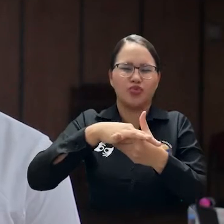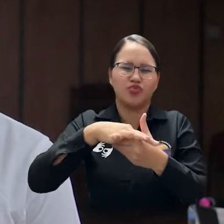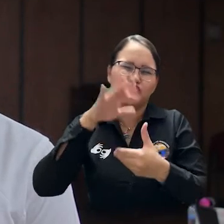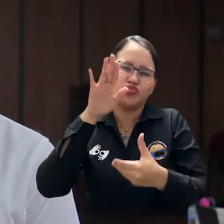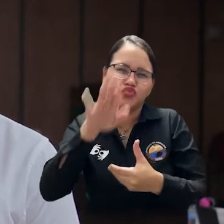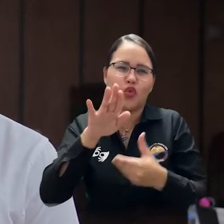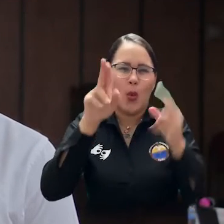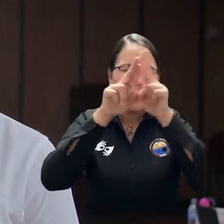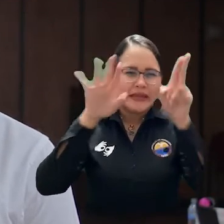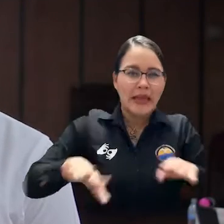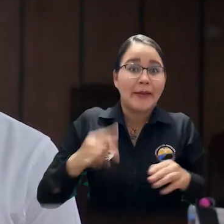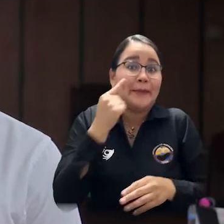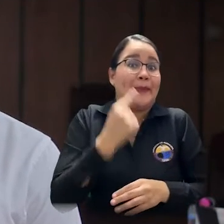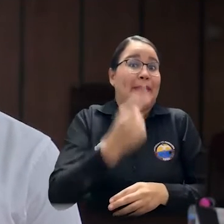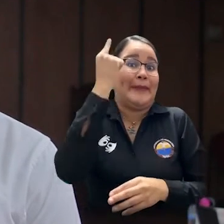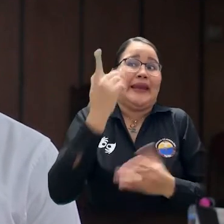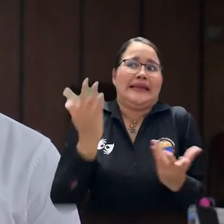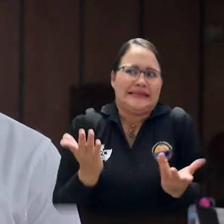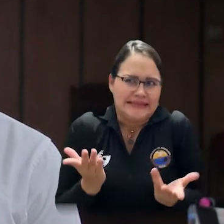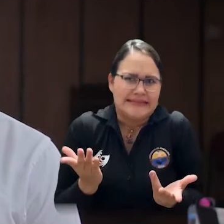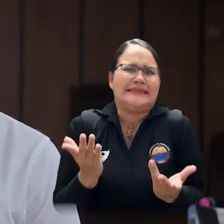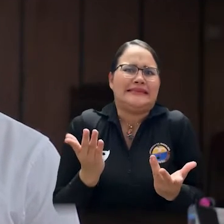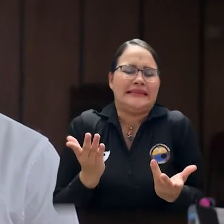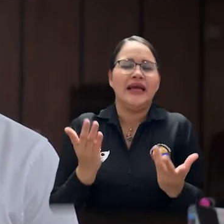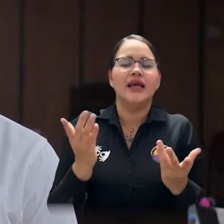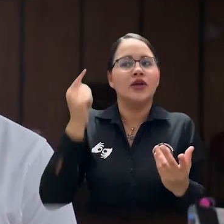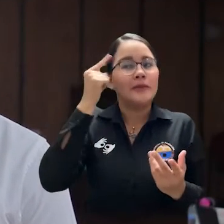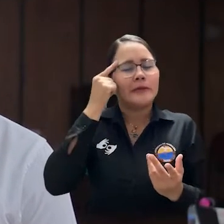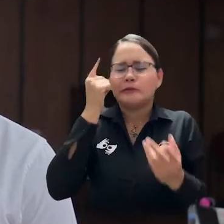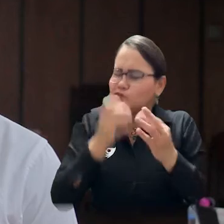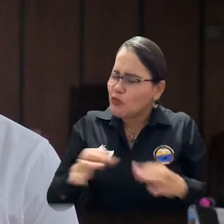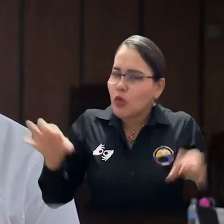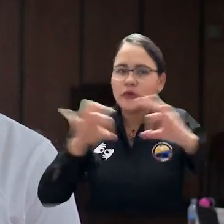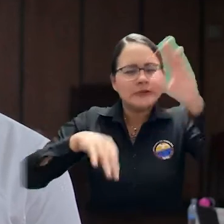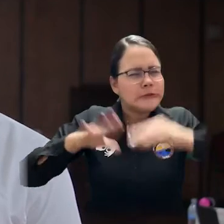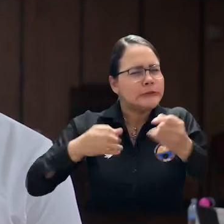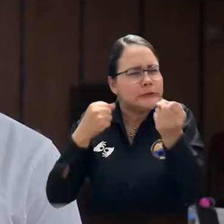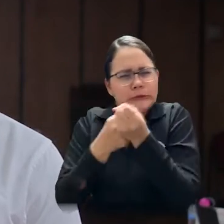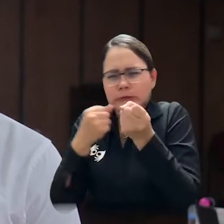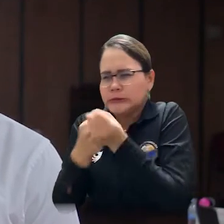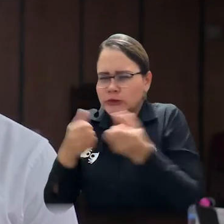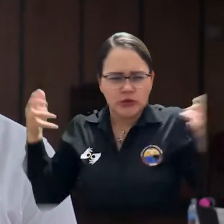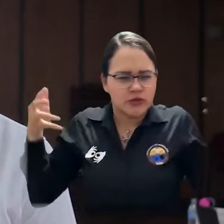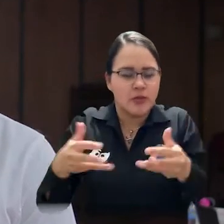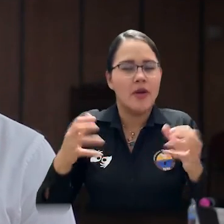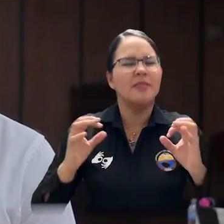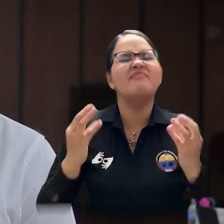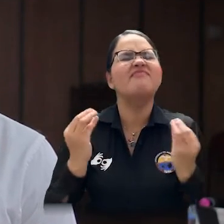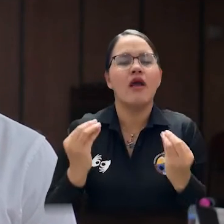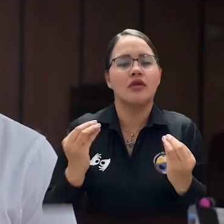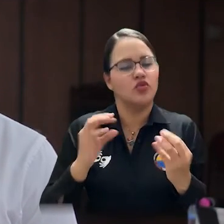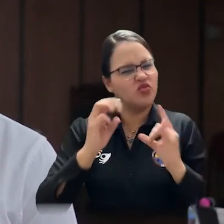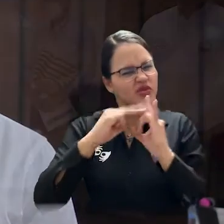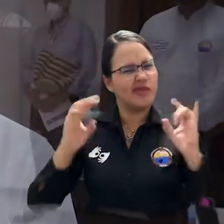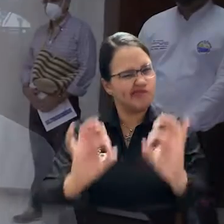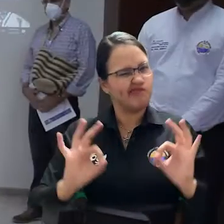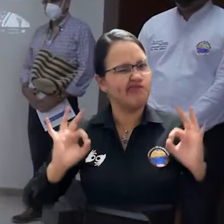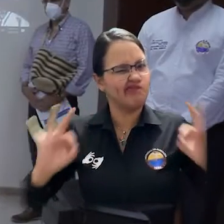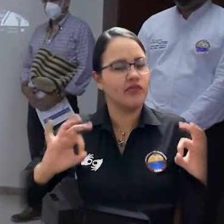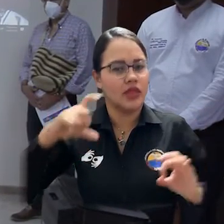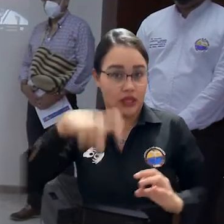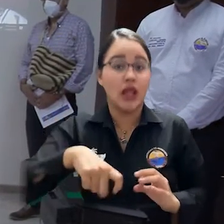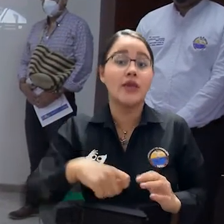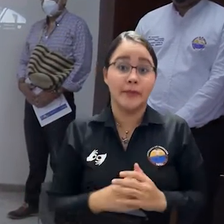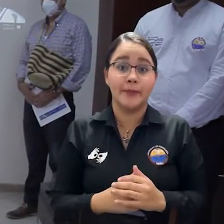consigo una responsabilidad mayor y estamos aquí para tratar de hacer lo mejor posible para que esto quede en la historia de la universidad.